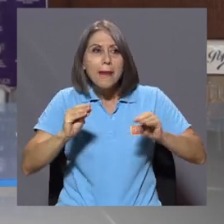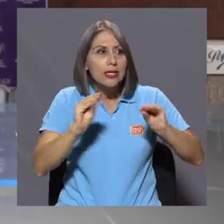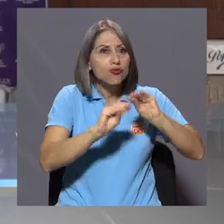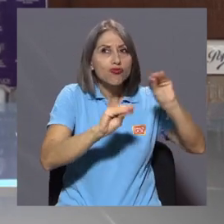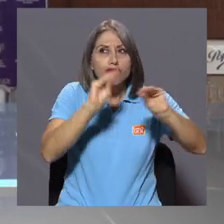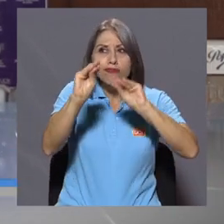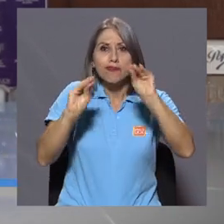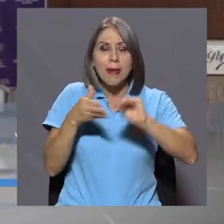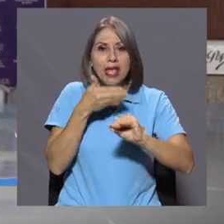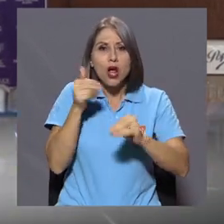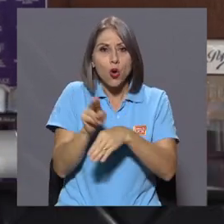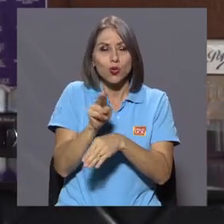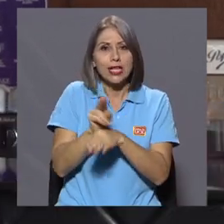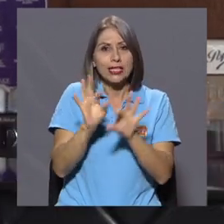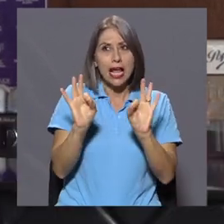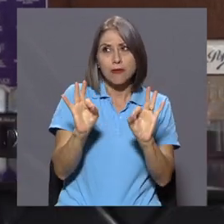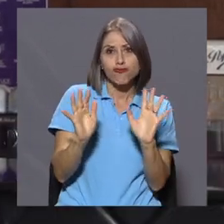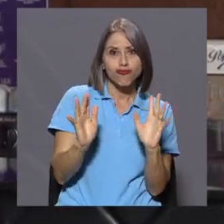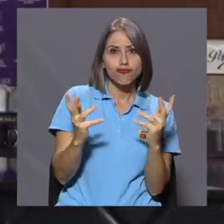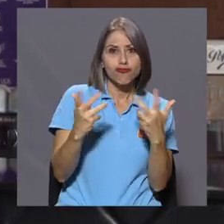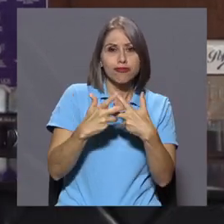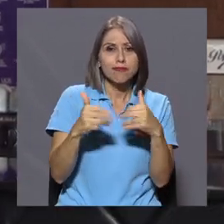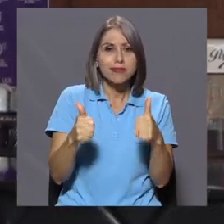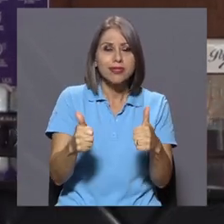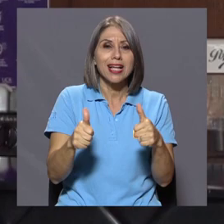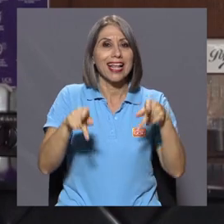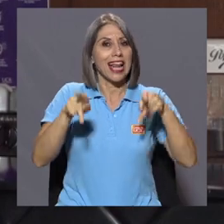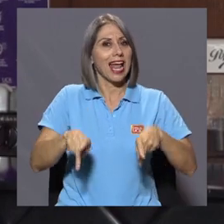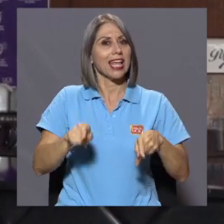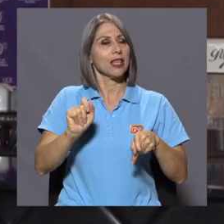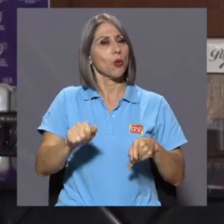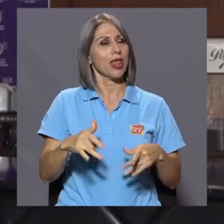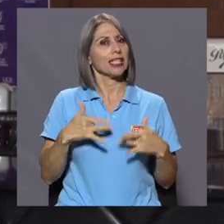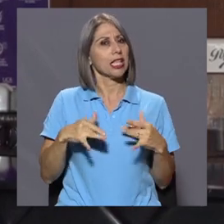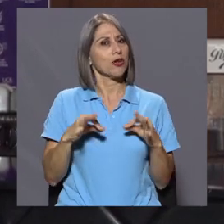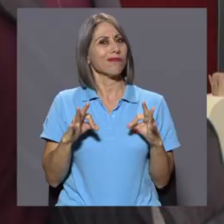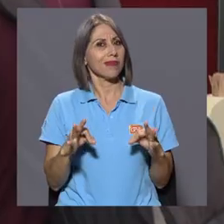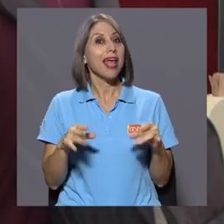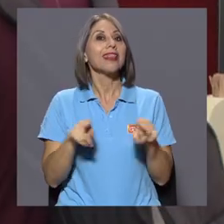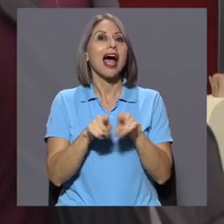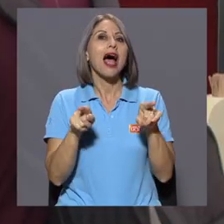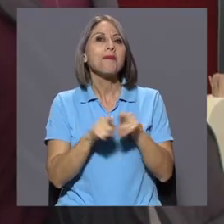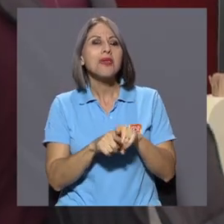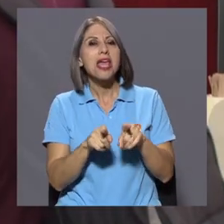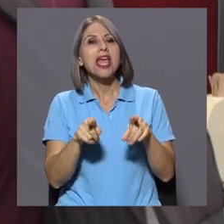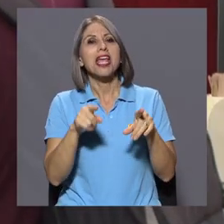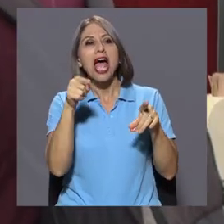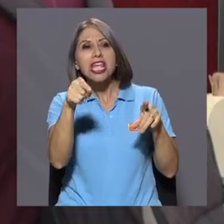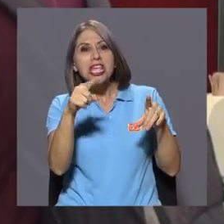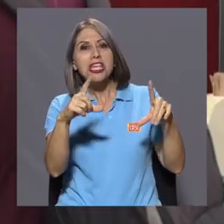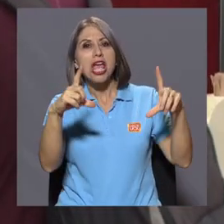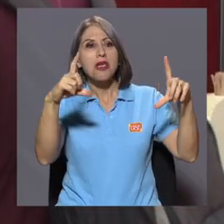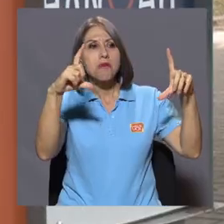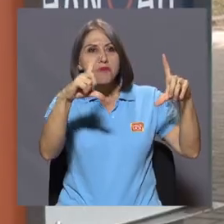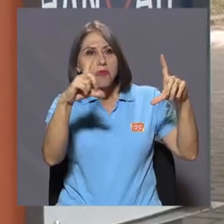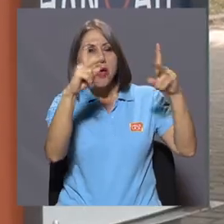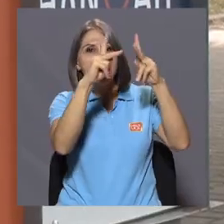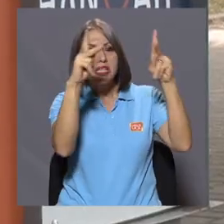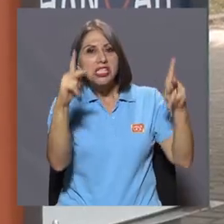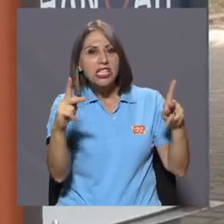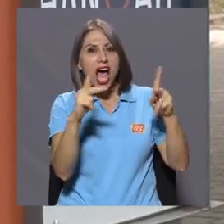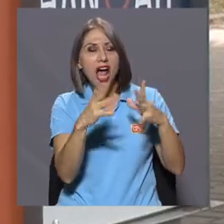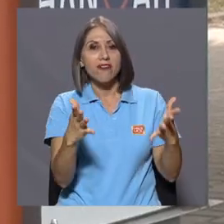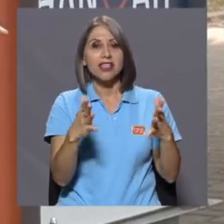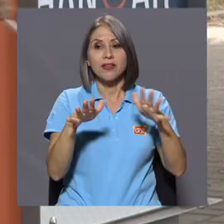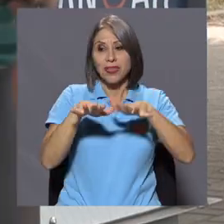espacios, que también fueran un espacio en donde la gente pudiera apropiarse. Entonces pusimos también pizarras dentro de los hangares. Nuestros hangares